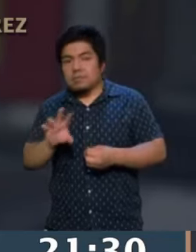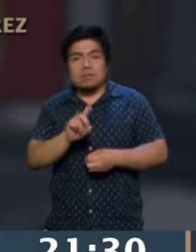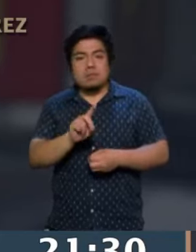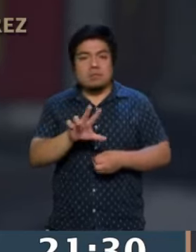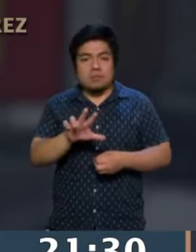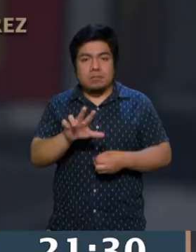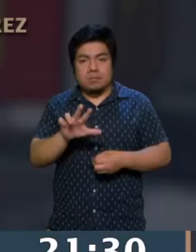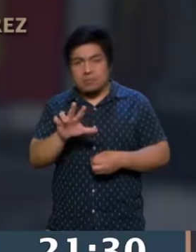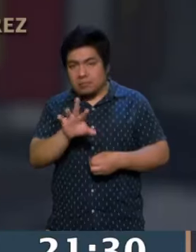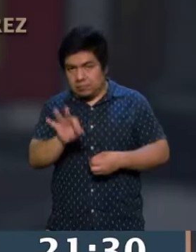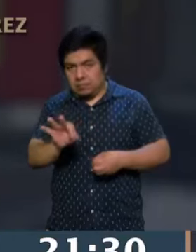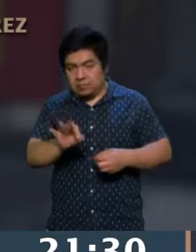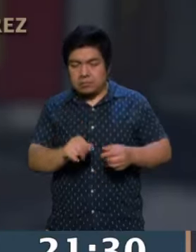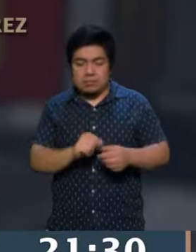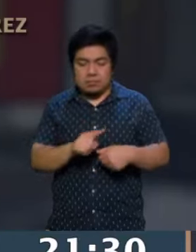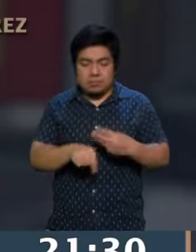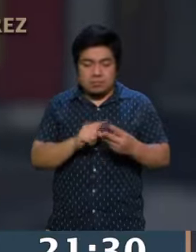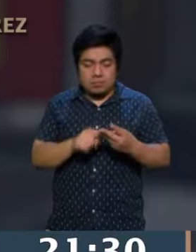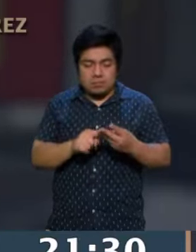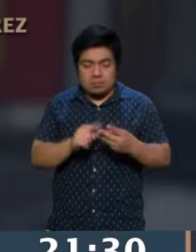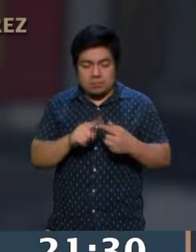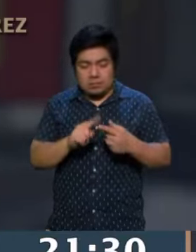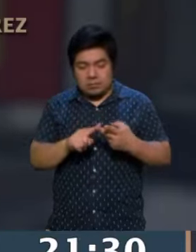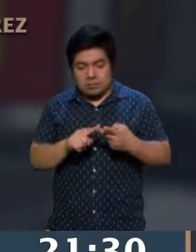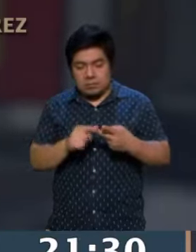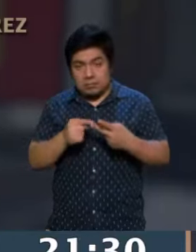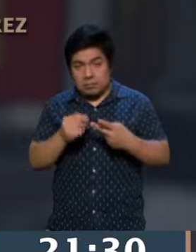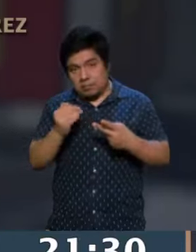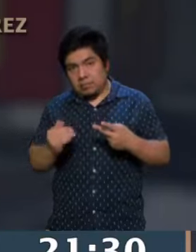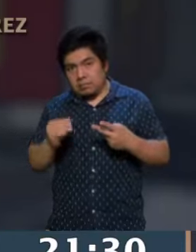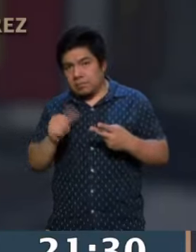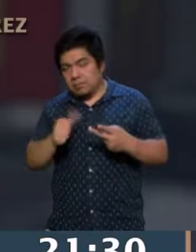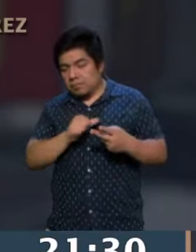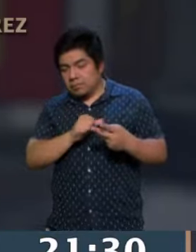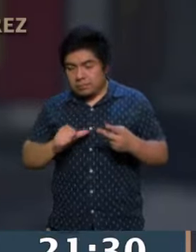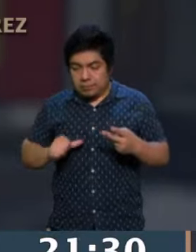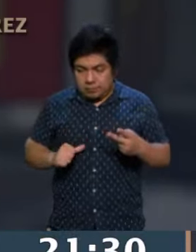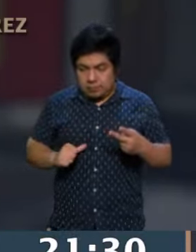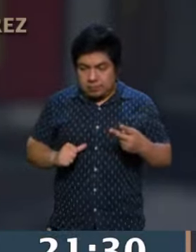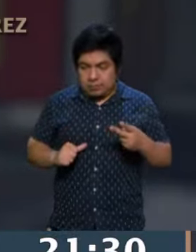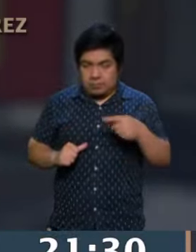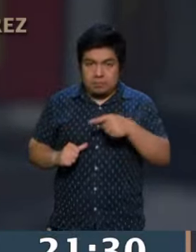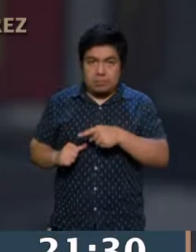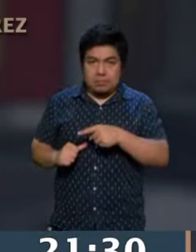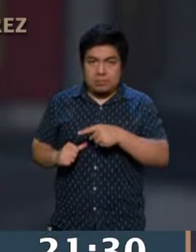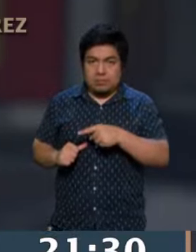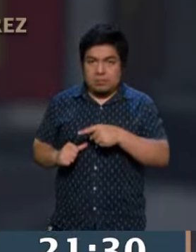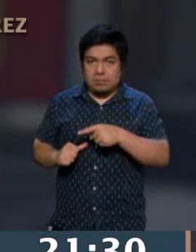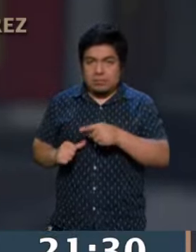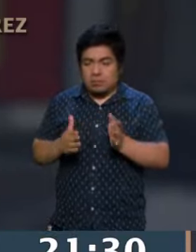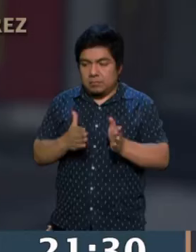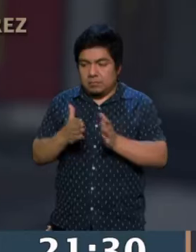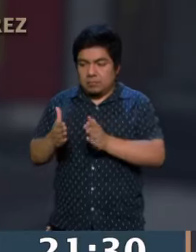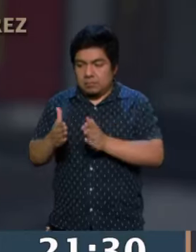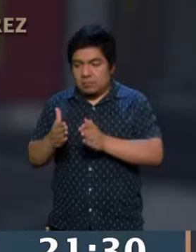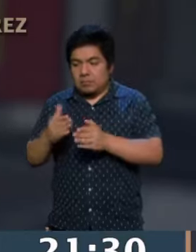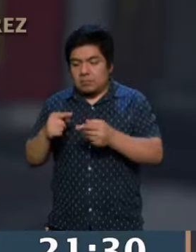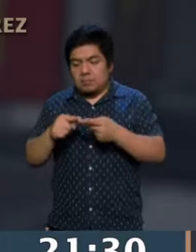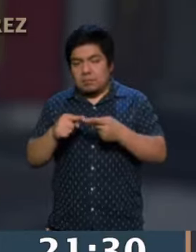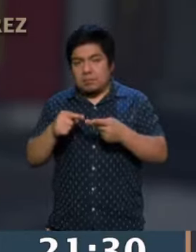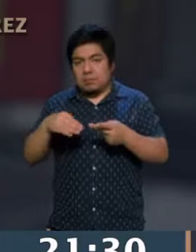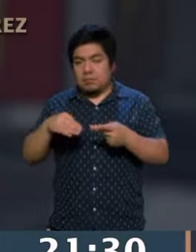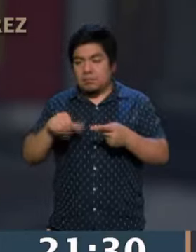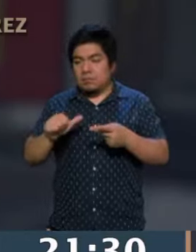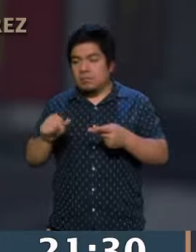38%. Después seguimos con, bueno, vamos con Mauricio